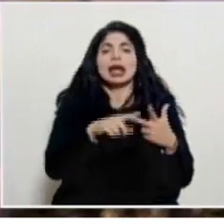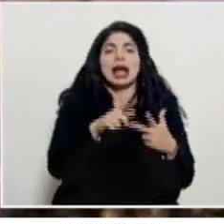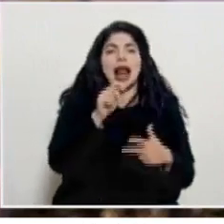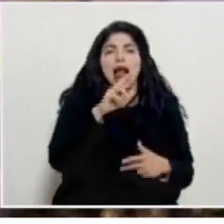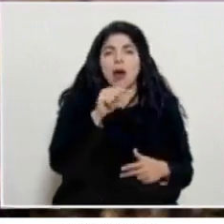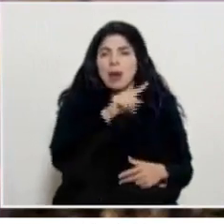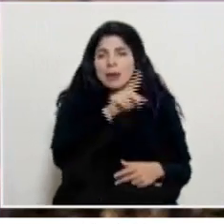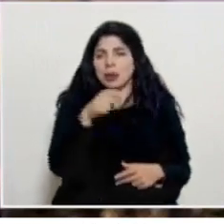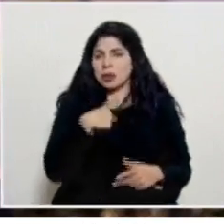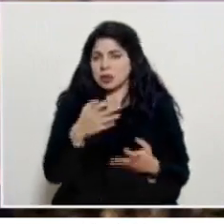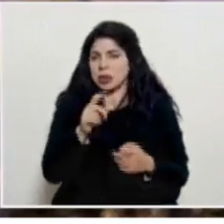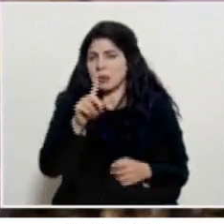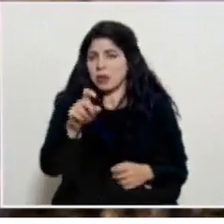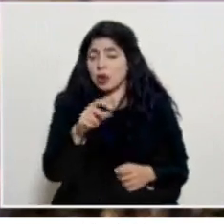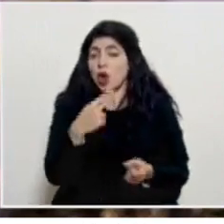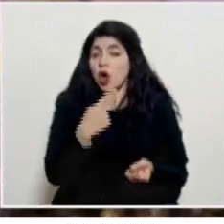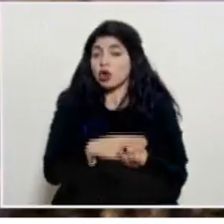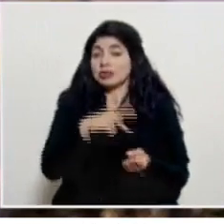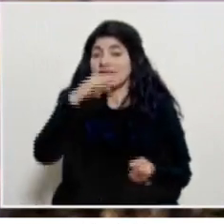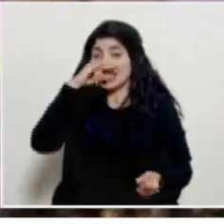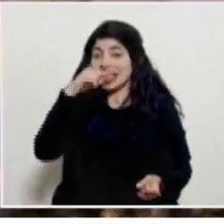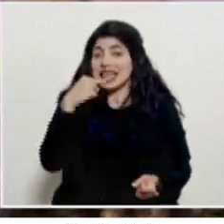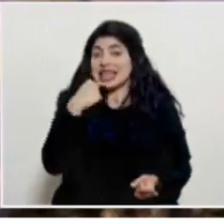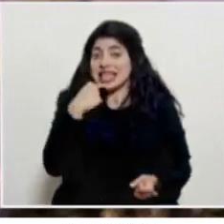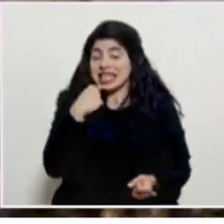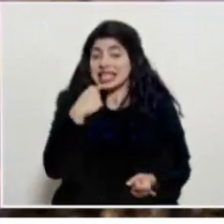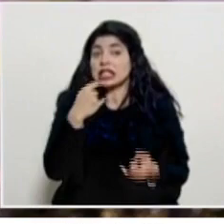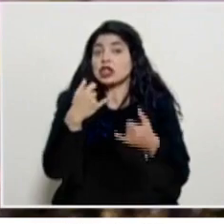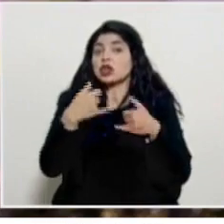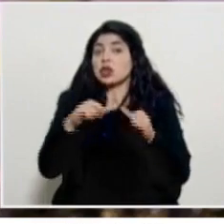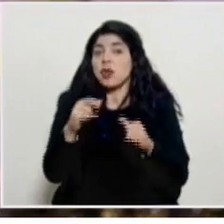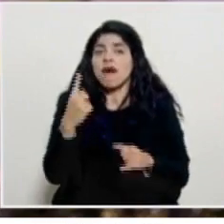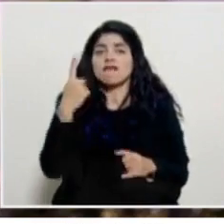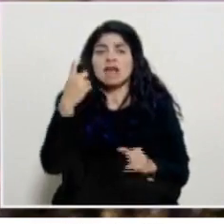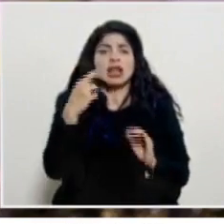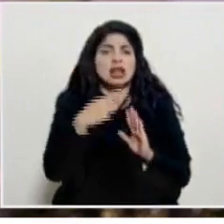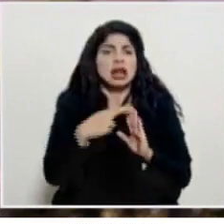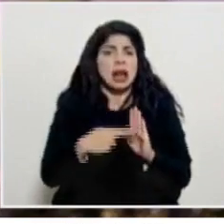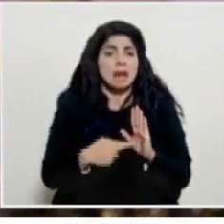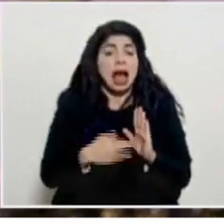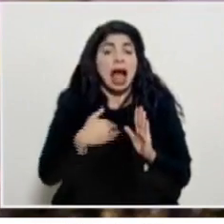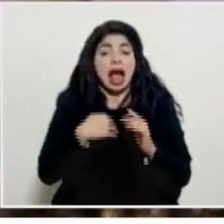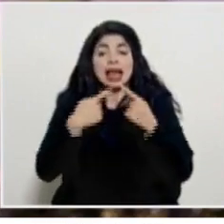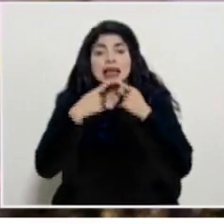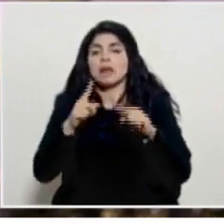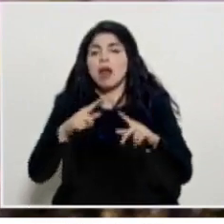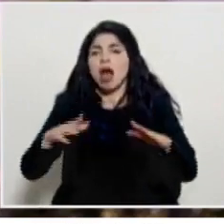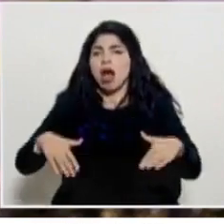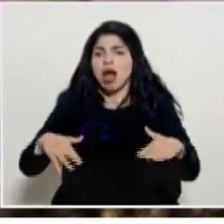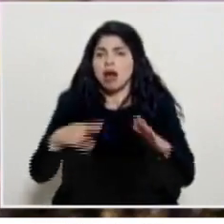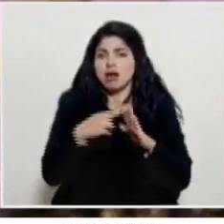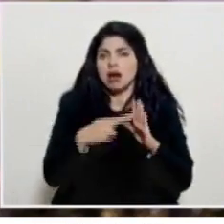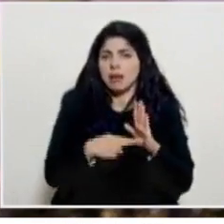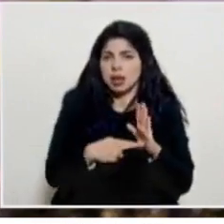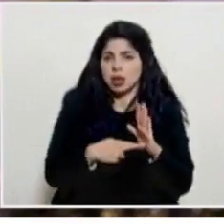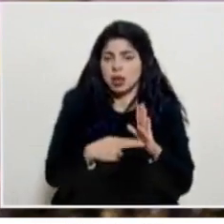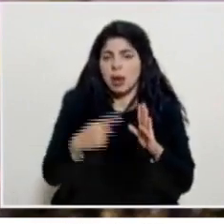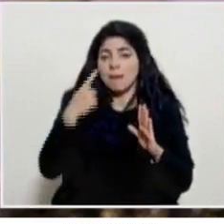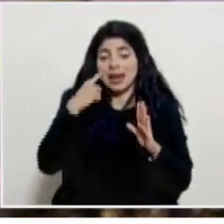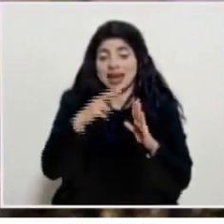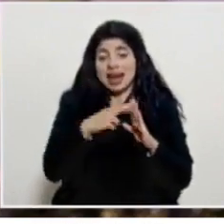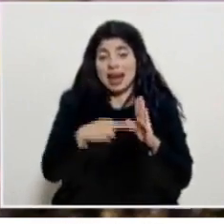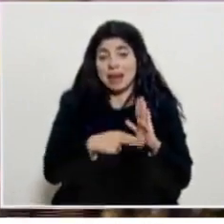consultar sin embargo en el hospital de niños mencionan que sigue haciendo falta el reglamento está el decreto pero no está el reglamento para poder